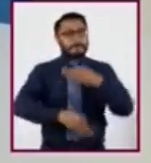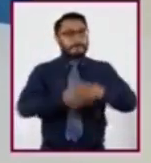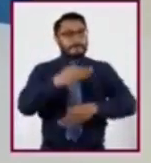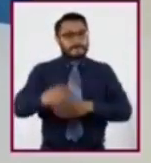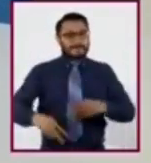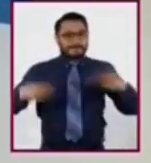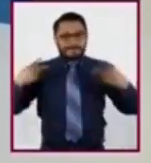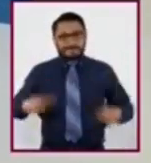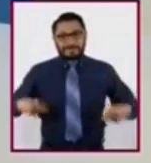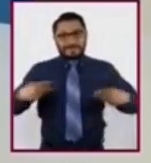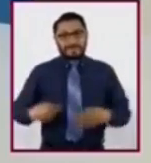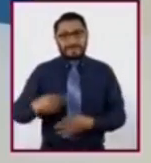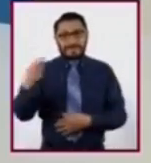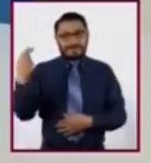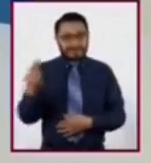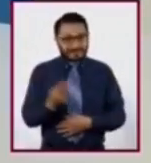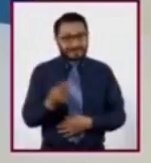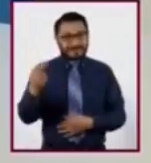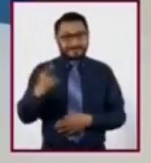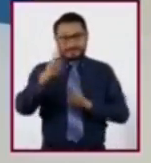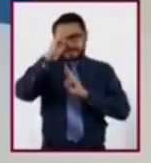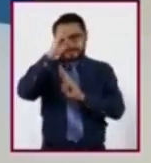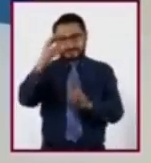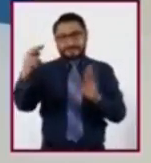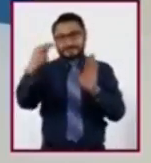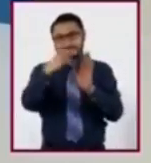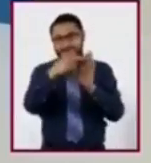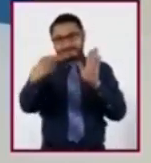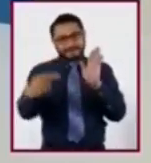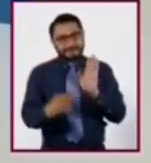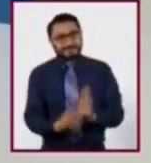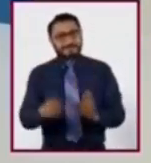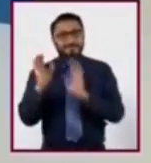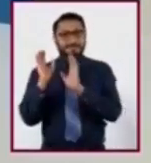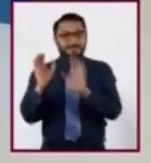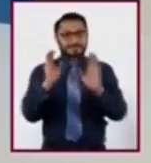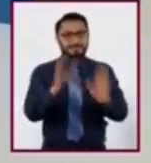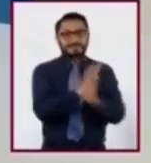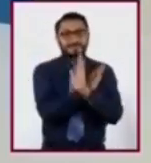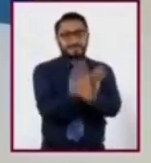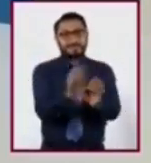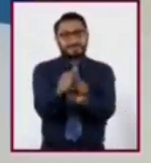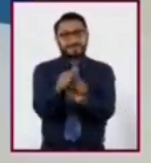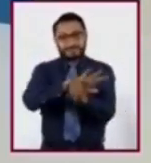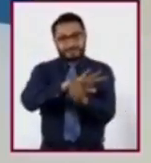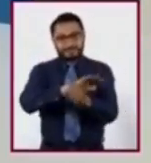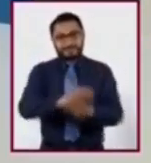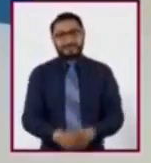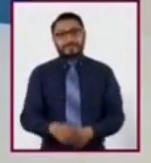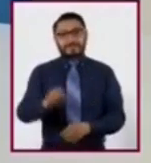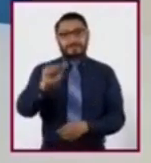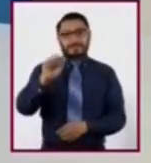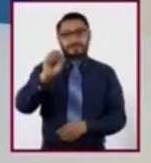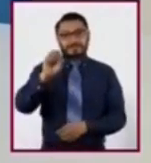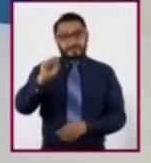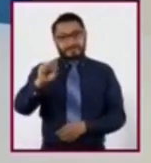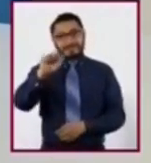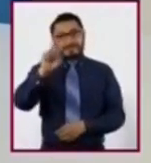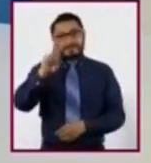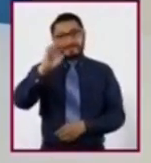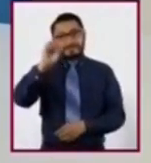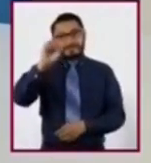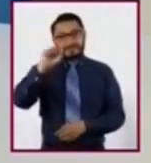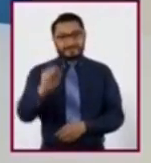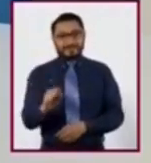y todos observemos las medidas de prevención de contagios durante esta pandemia por el virus SARS-CoV-2. En esta ocasión